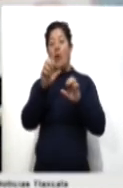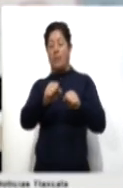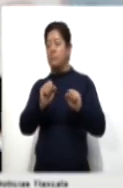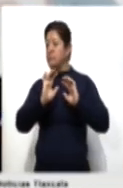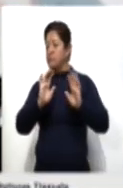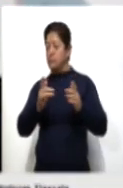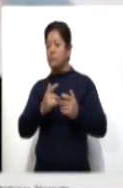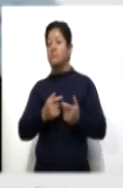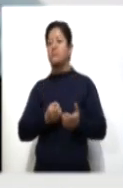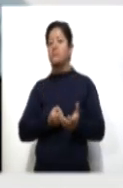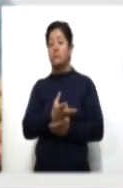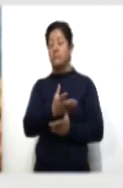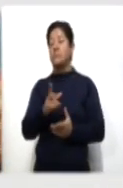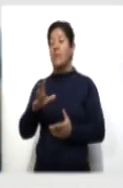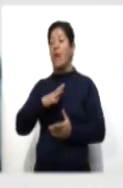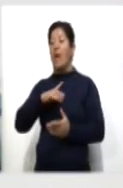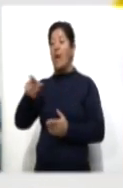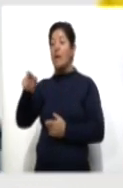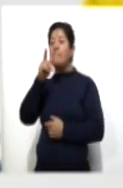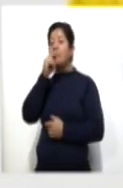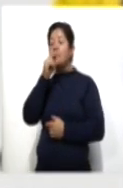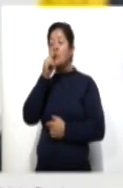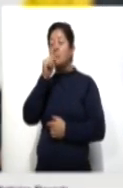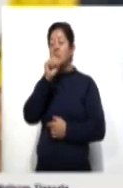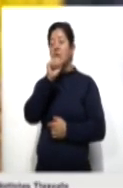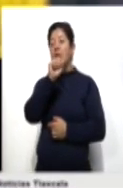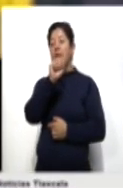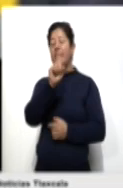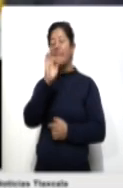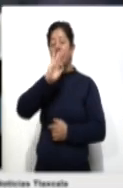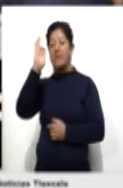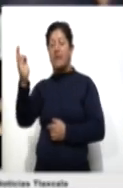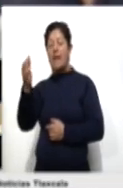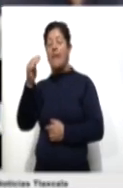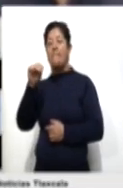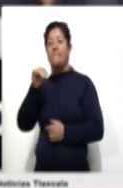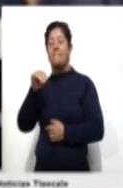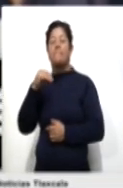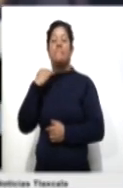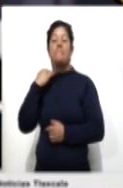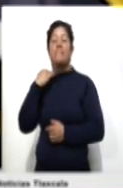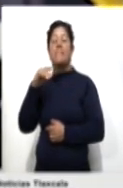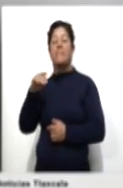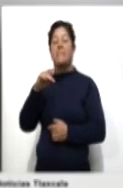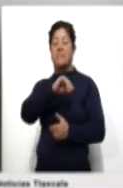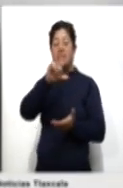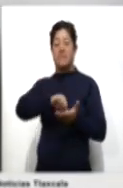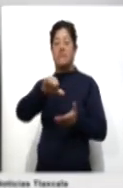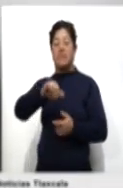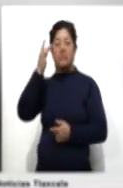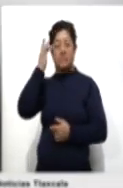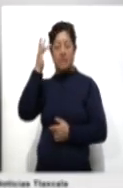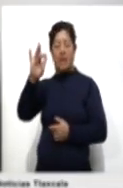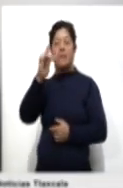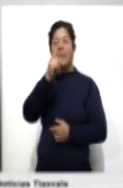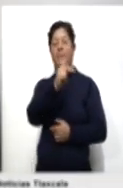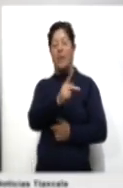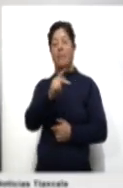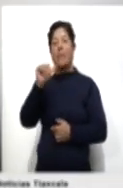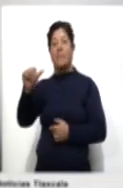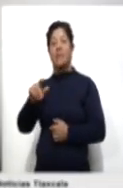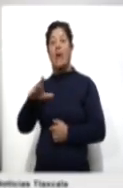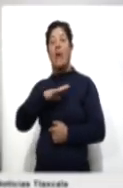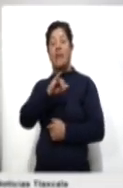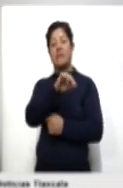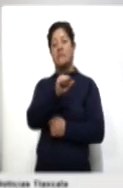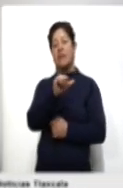Las órdenes fueron complementadas por elementos de la Policía Federal Ministerial en la colonia Centro de San Pablo, Apetitlán, y pusieron a exposición de la autoridad competente a